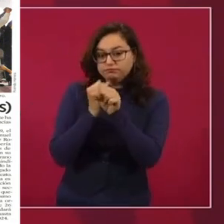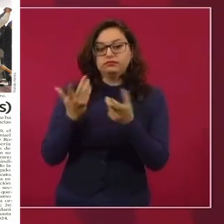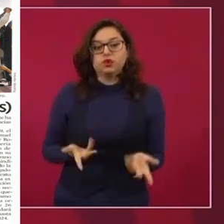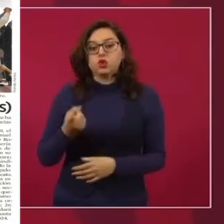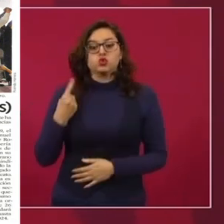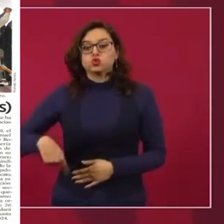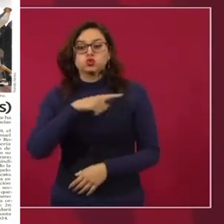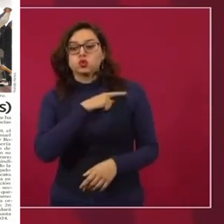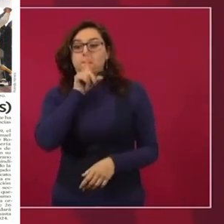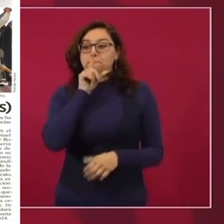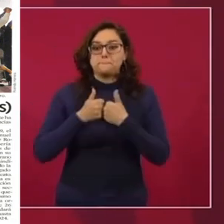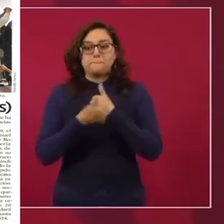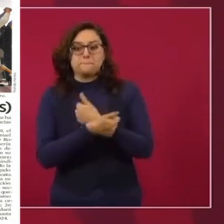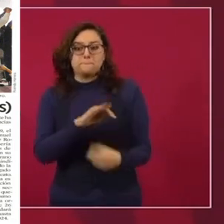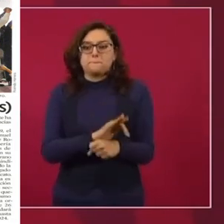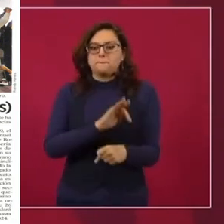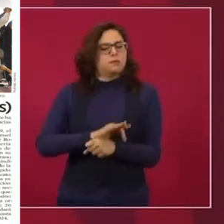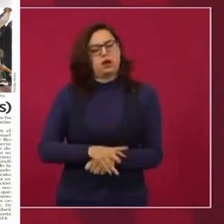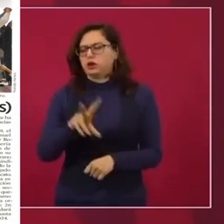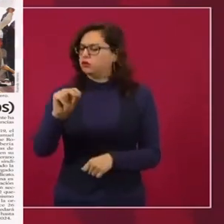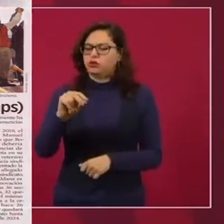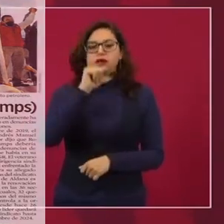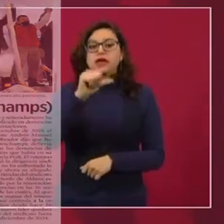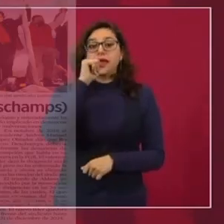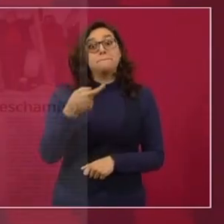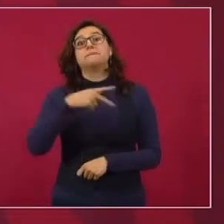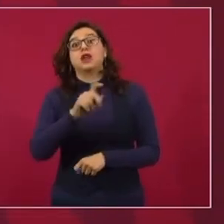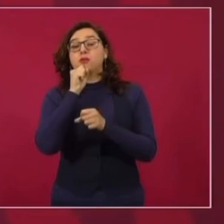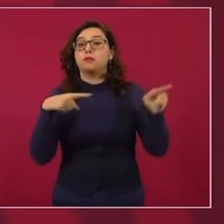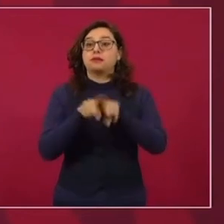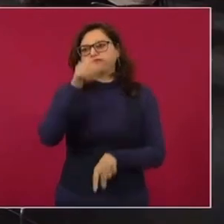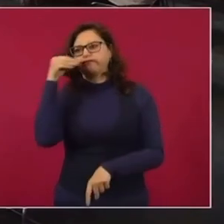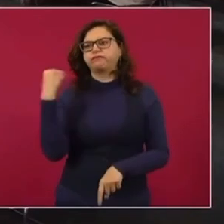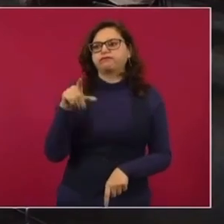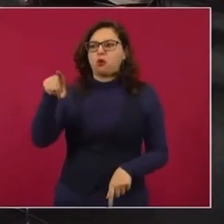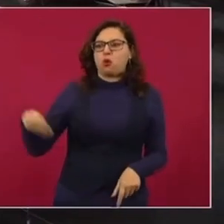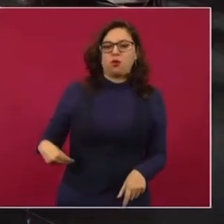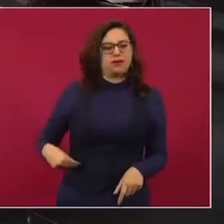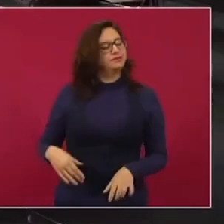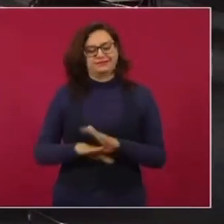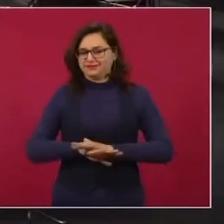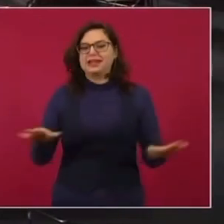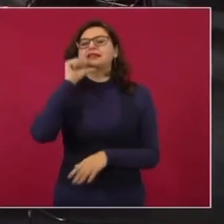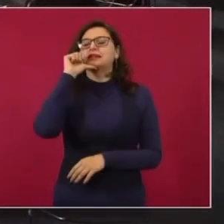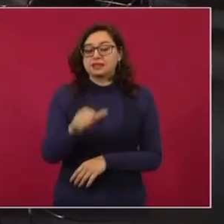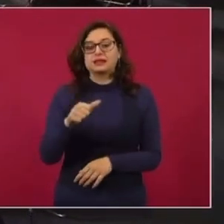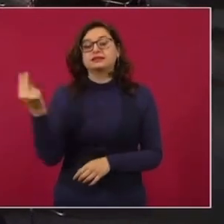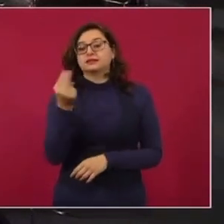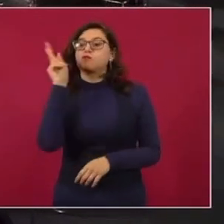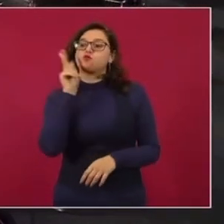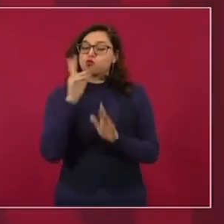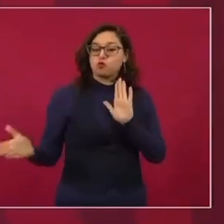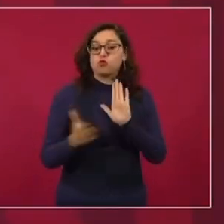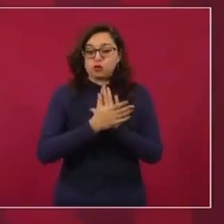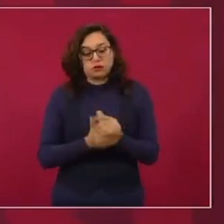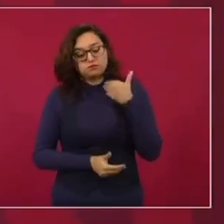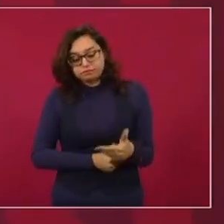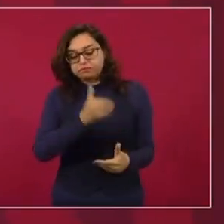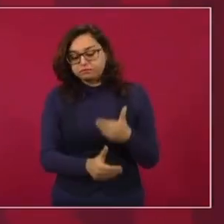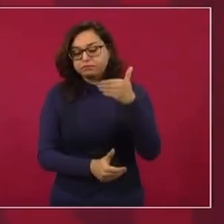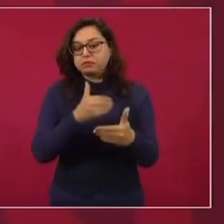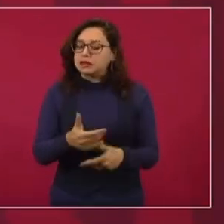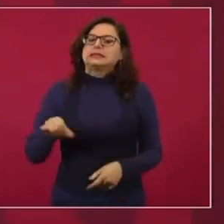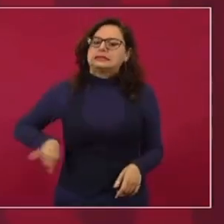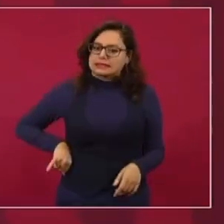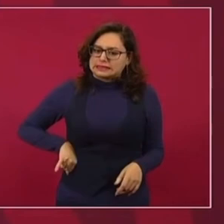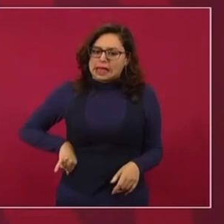tapar a nadie y tampoco acusarse en pruebas, pero es muy interesante todo este proceso que estamos